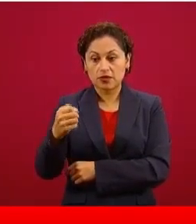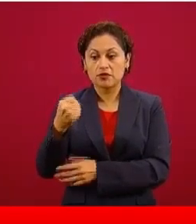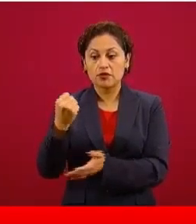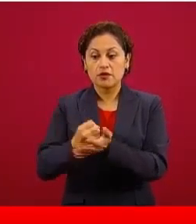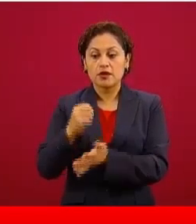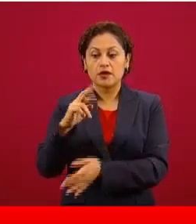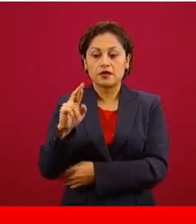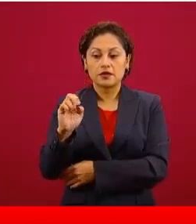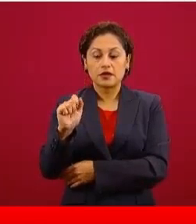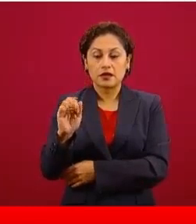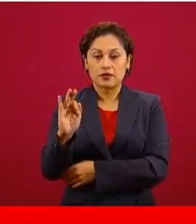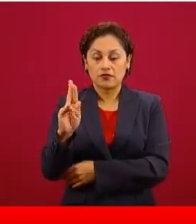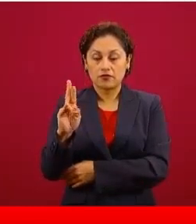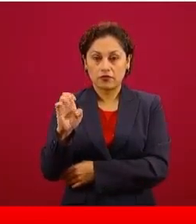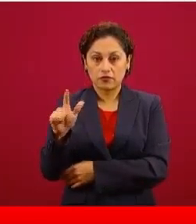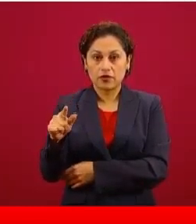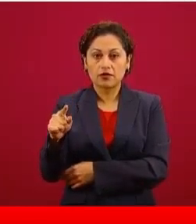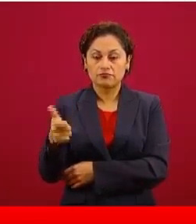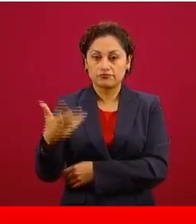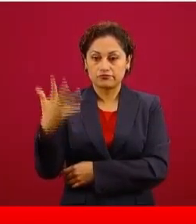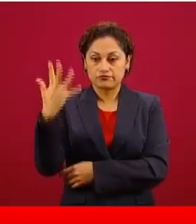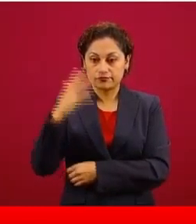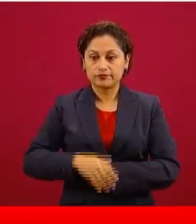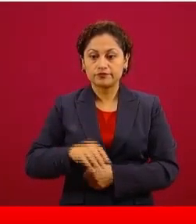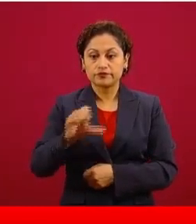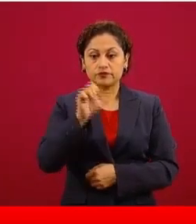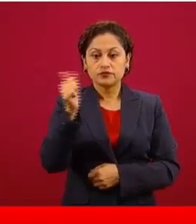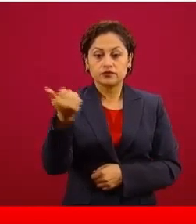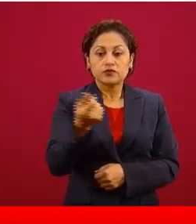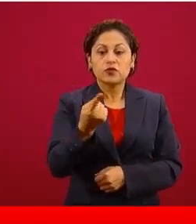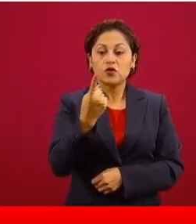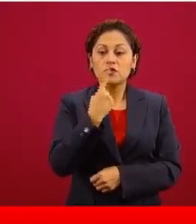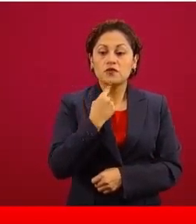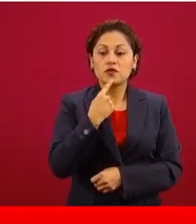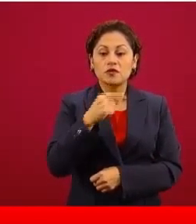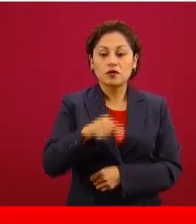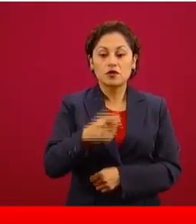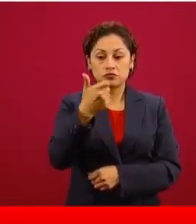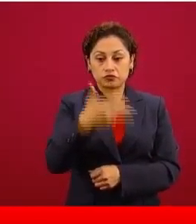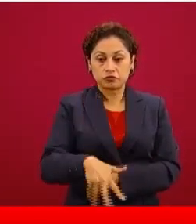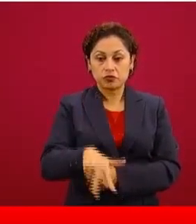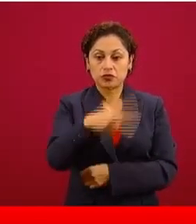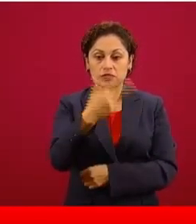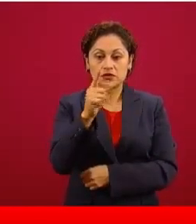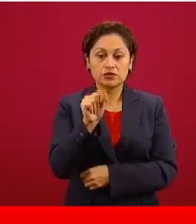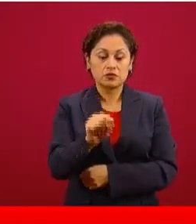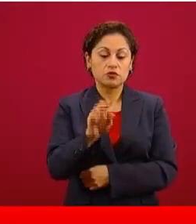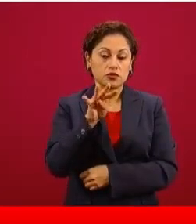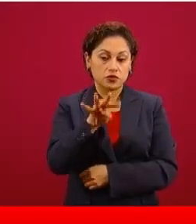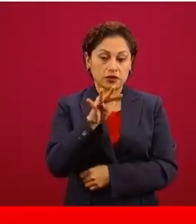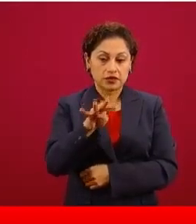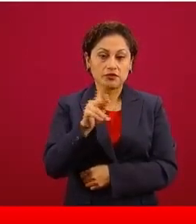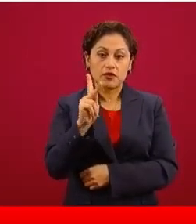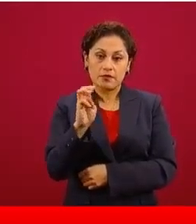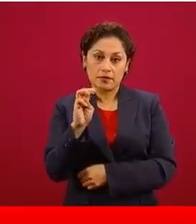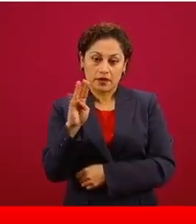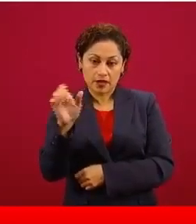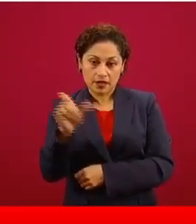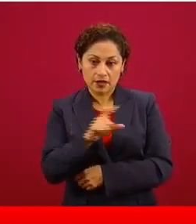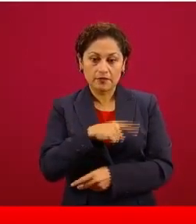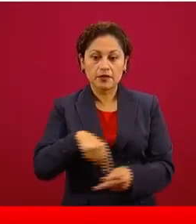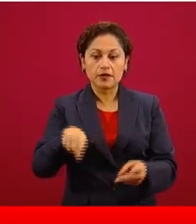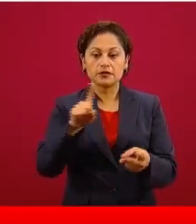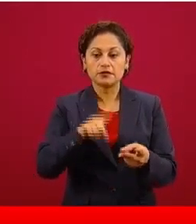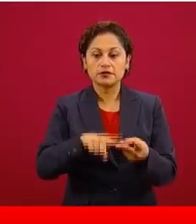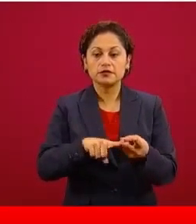29 centavos. Para la Premium, la más barata, 13 pesos 19 centavos franquicia Pemex en Canacín,